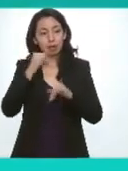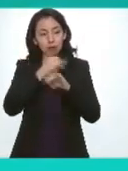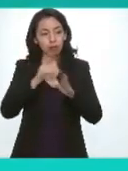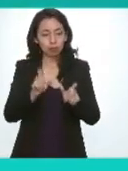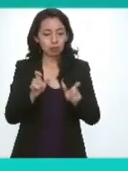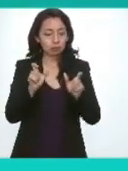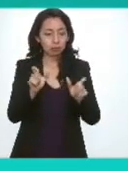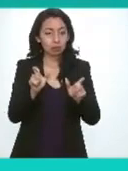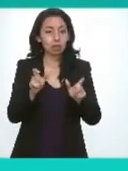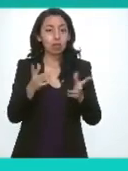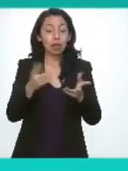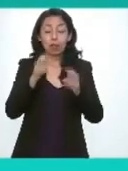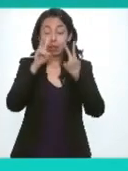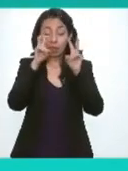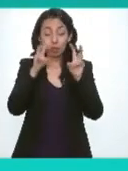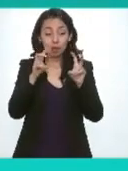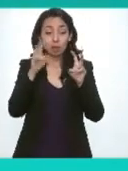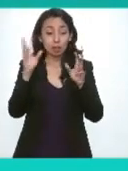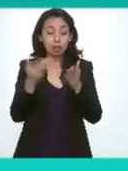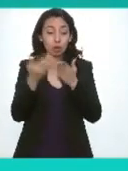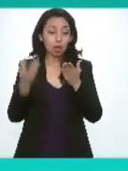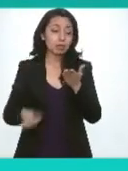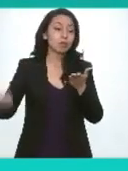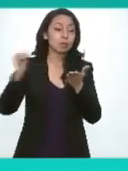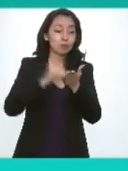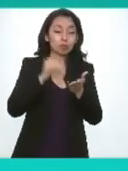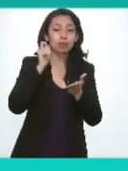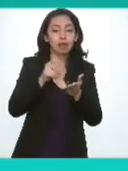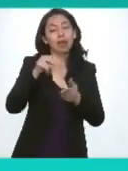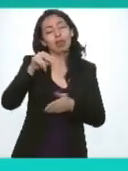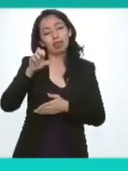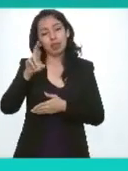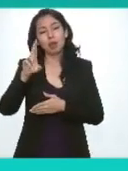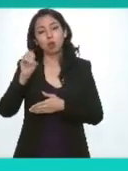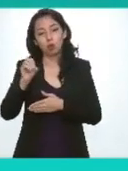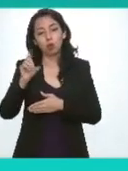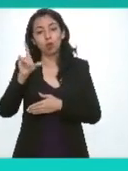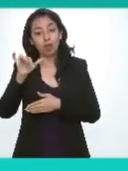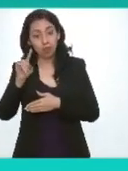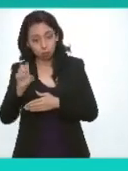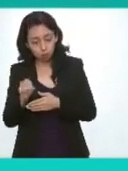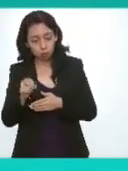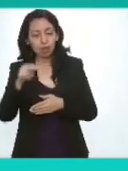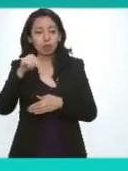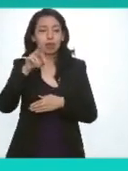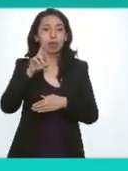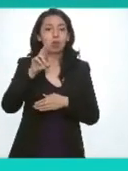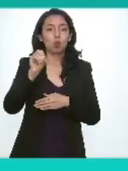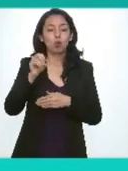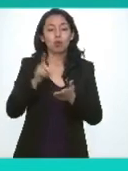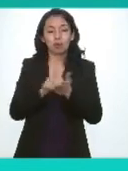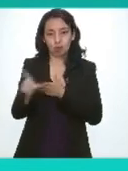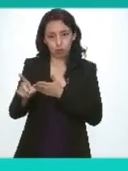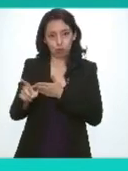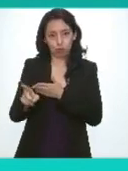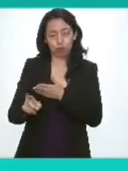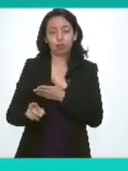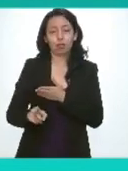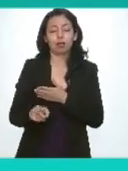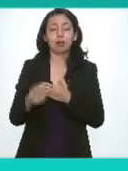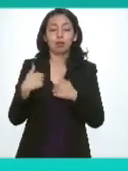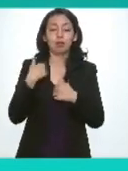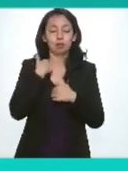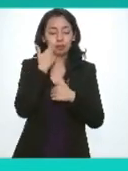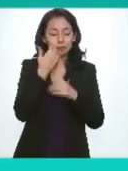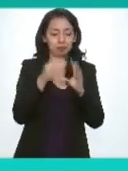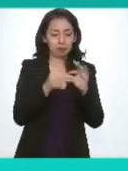uno de los temas que se posicionó fue justamente neurodatos y neuroderechos y también les quiero compartir que en las